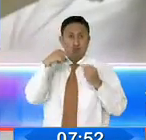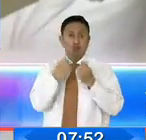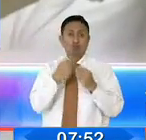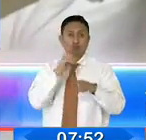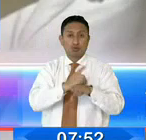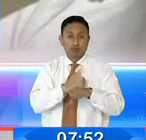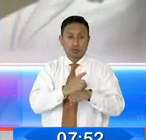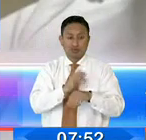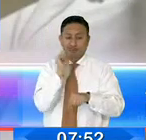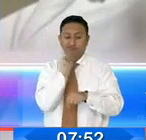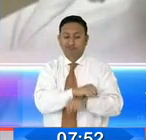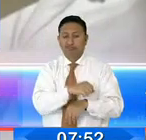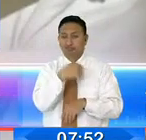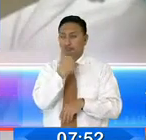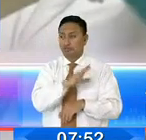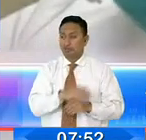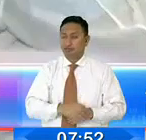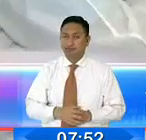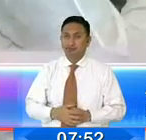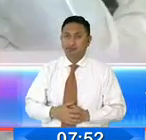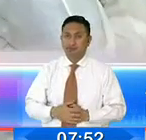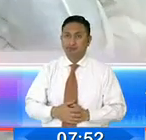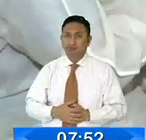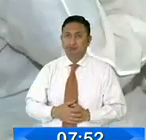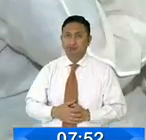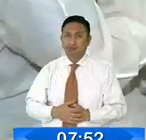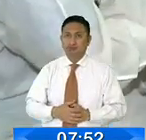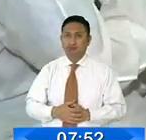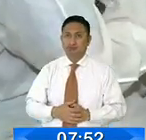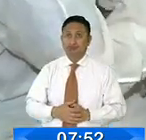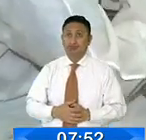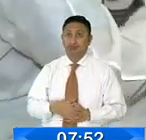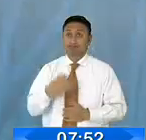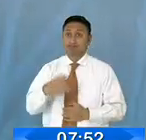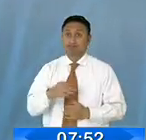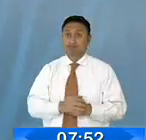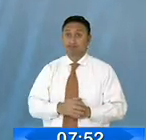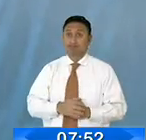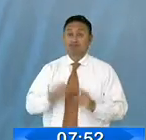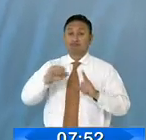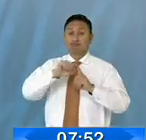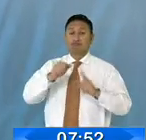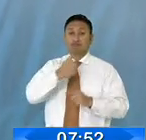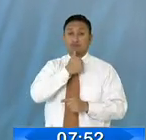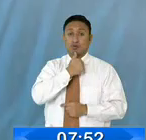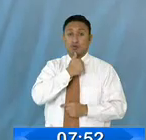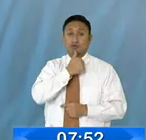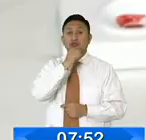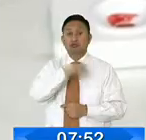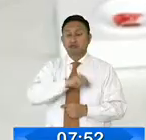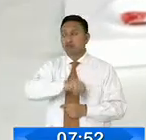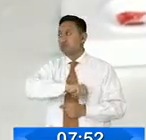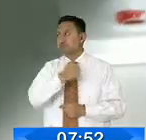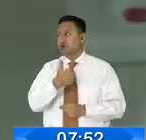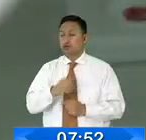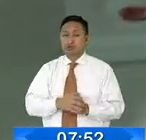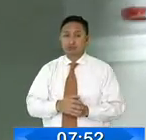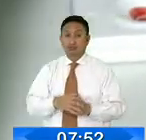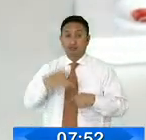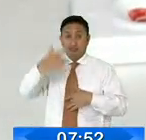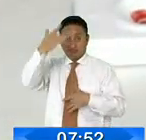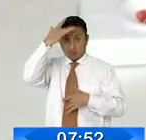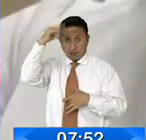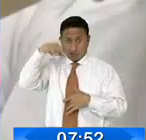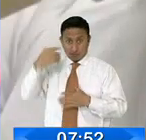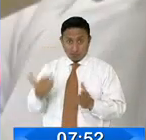ha sido tomada en cuenta en ninguna reunión. Y más drásticos aún, desde el sistema privado tomarán otras medidas si la ola de contagios